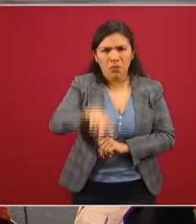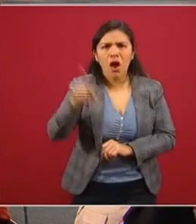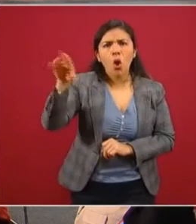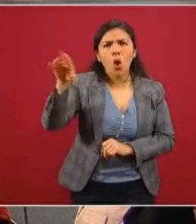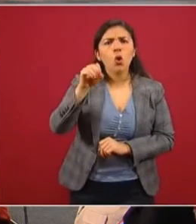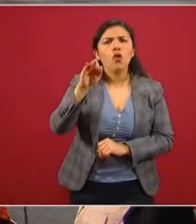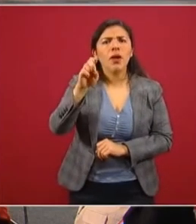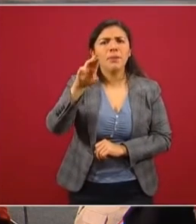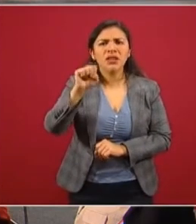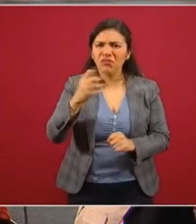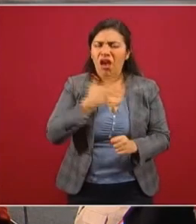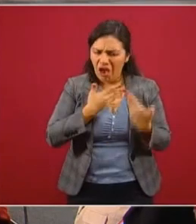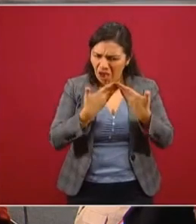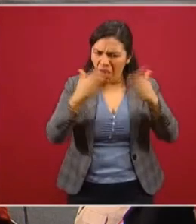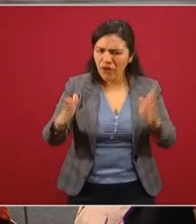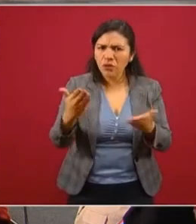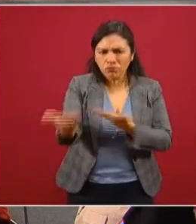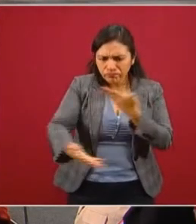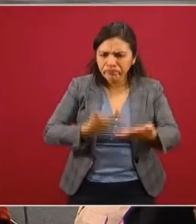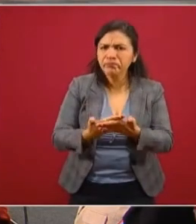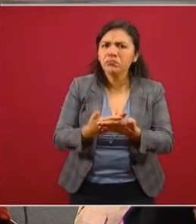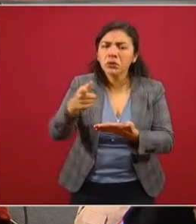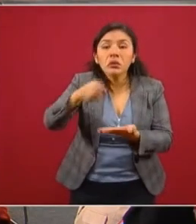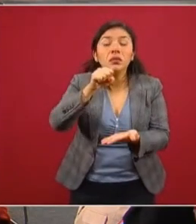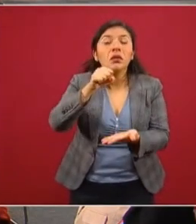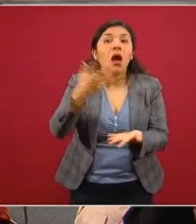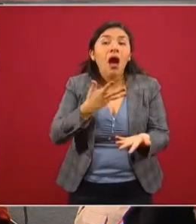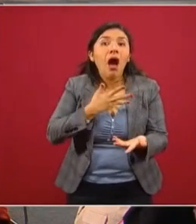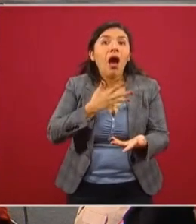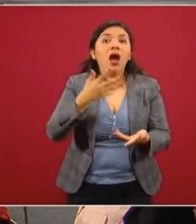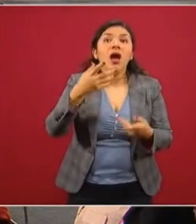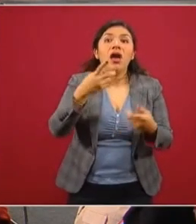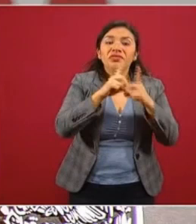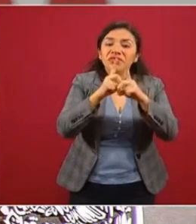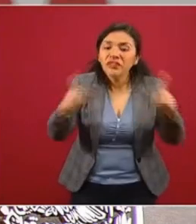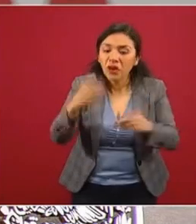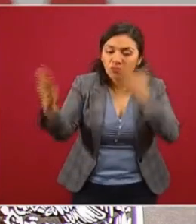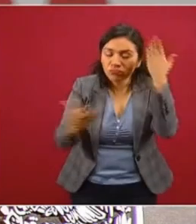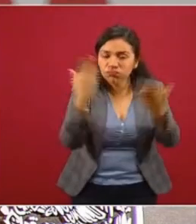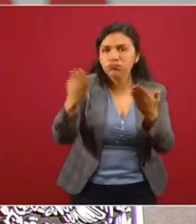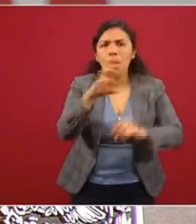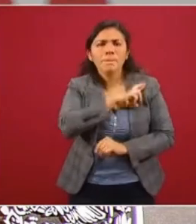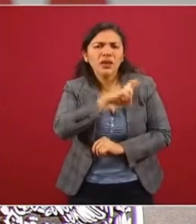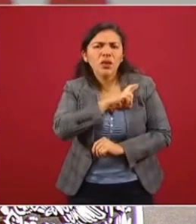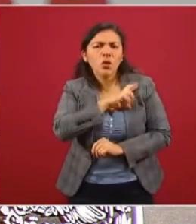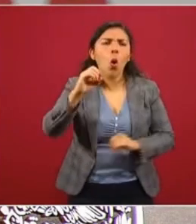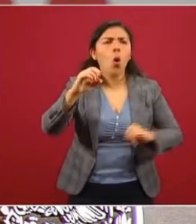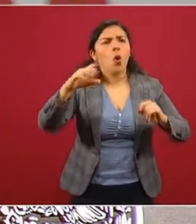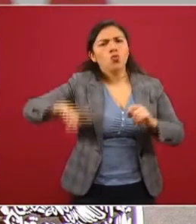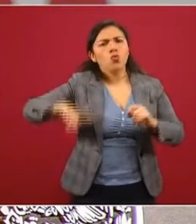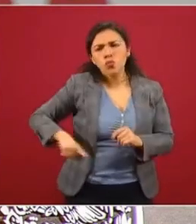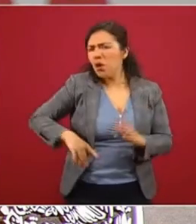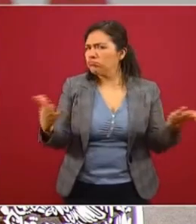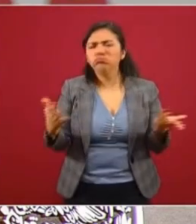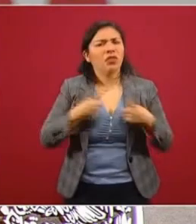para recibir solicitudes de desarrollos de cualquier instancia pública o privada. Y se aplicarán